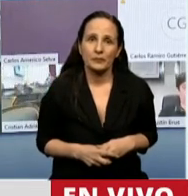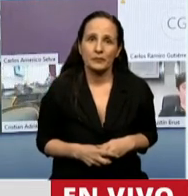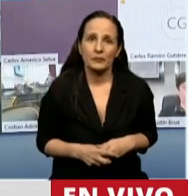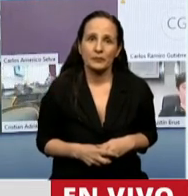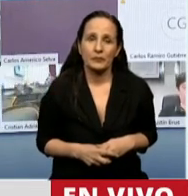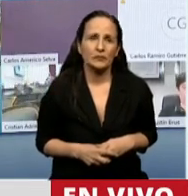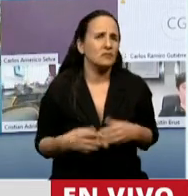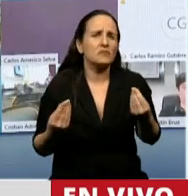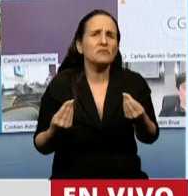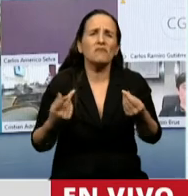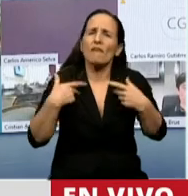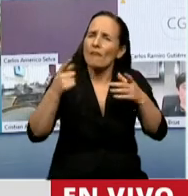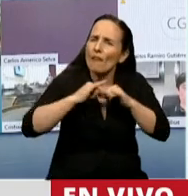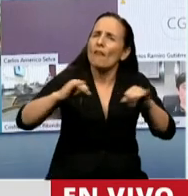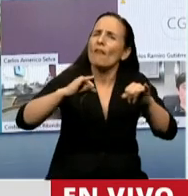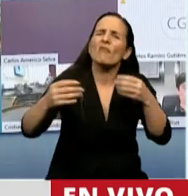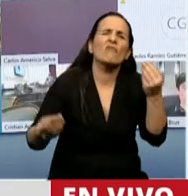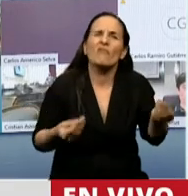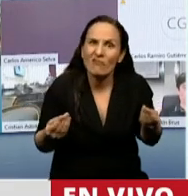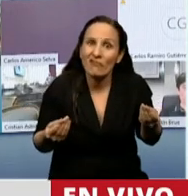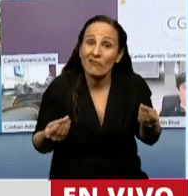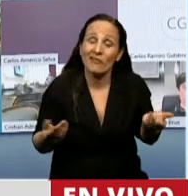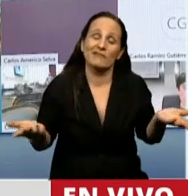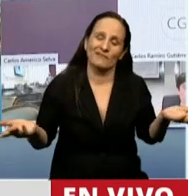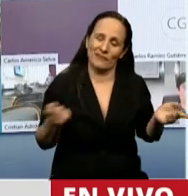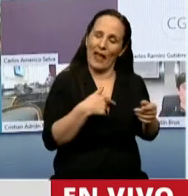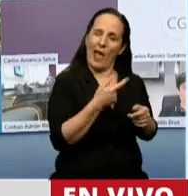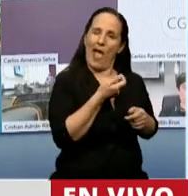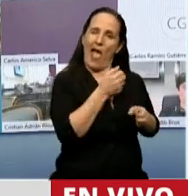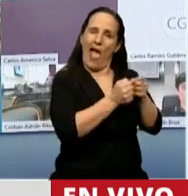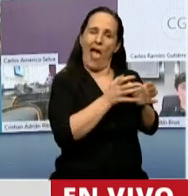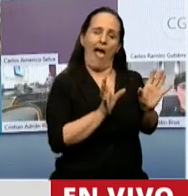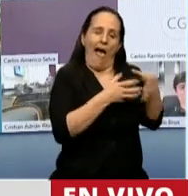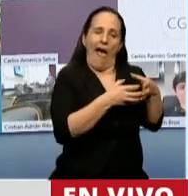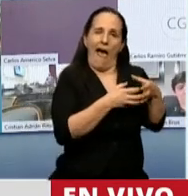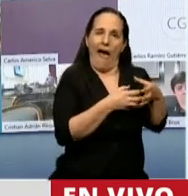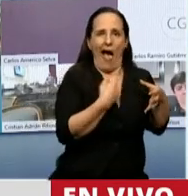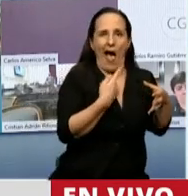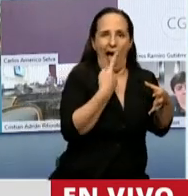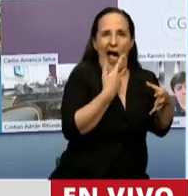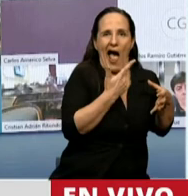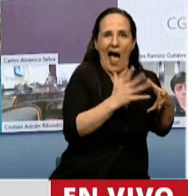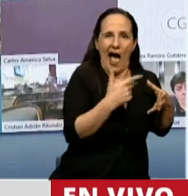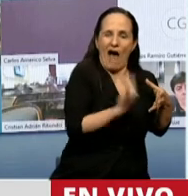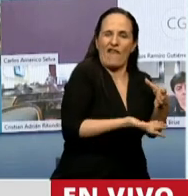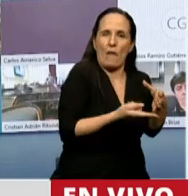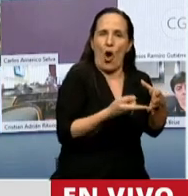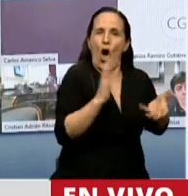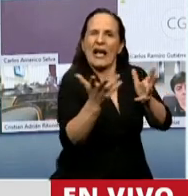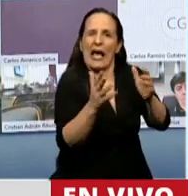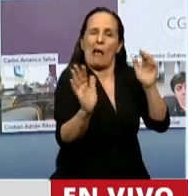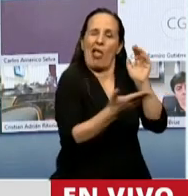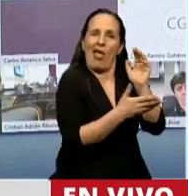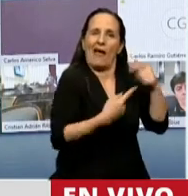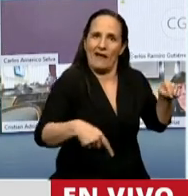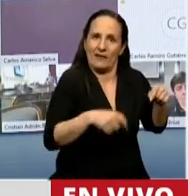¿Qué es todo esto si no es el avance del interés de unos pocos por sobre los beneficios que el planeta